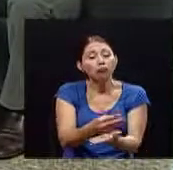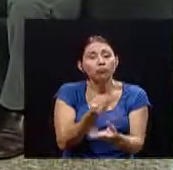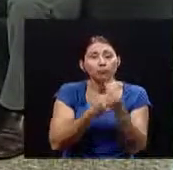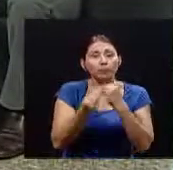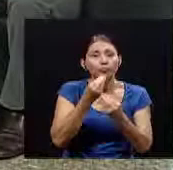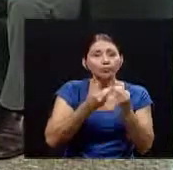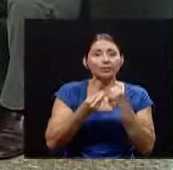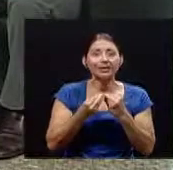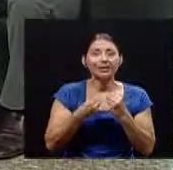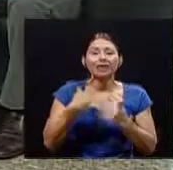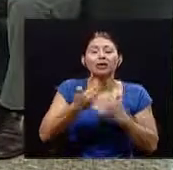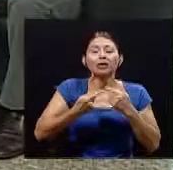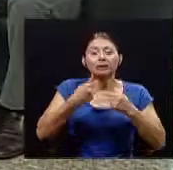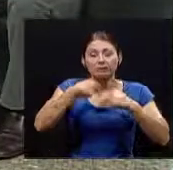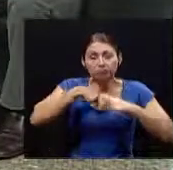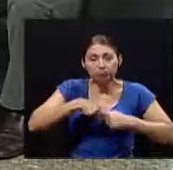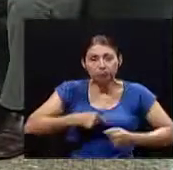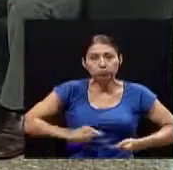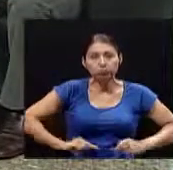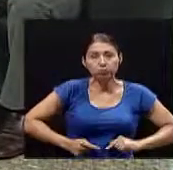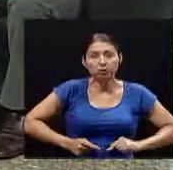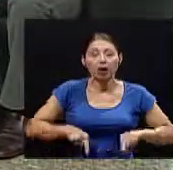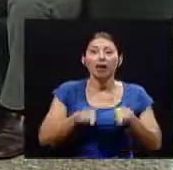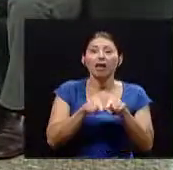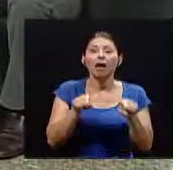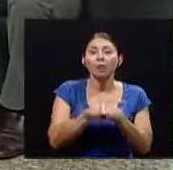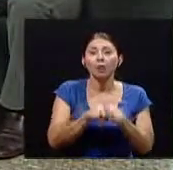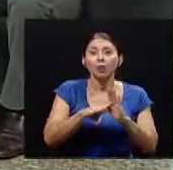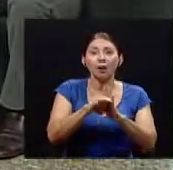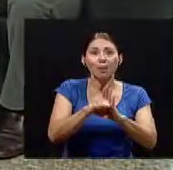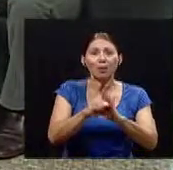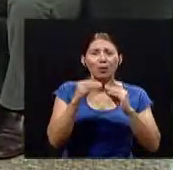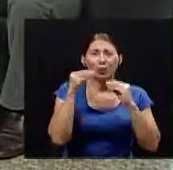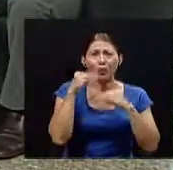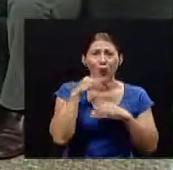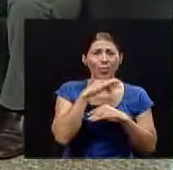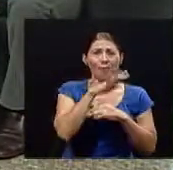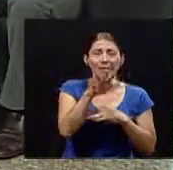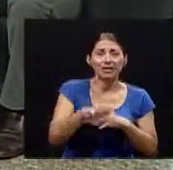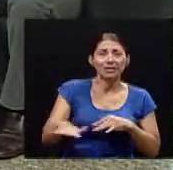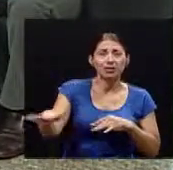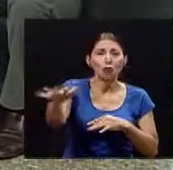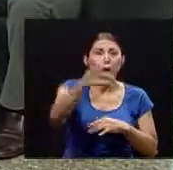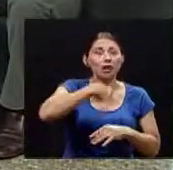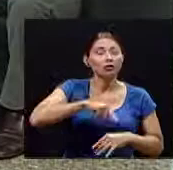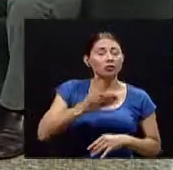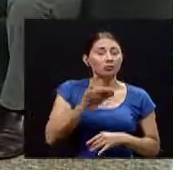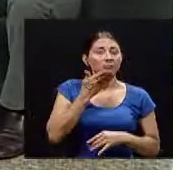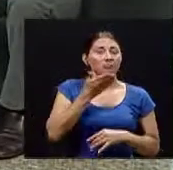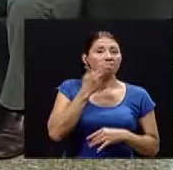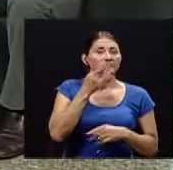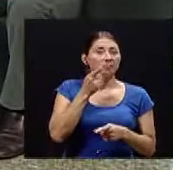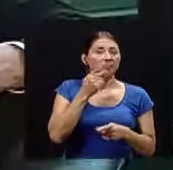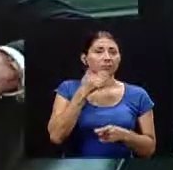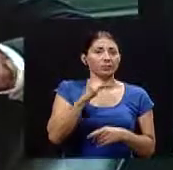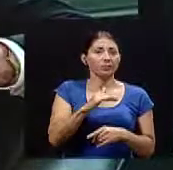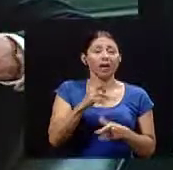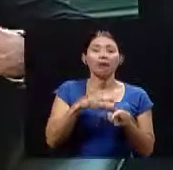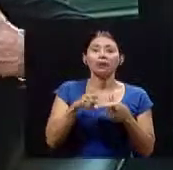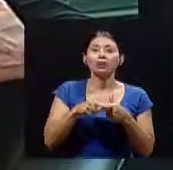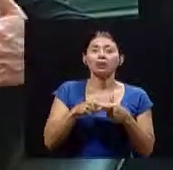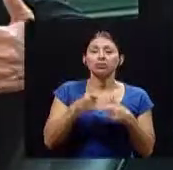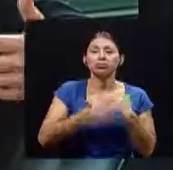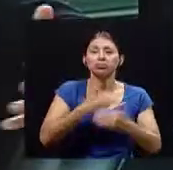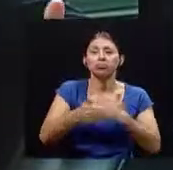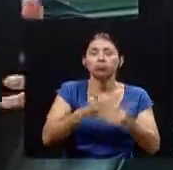respiramos aire inapropiado por la contaminación del aire van a aumentar las enfermedades respiratorias si